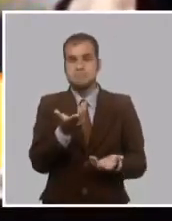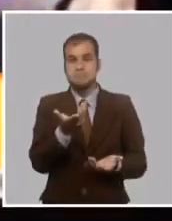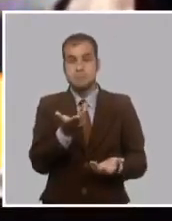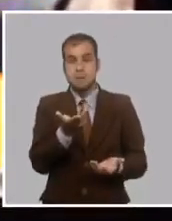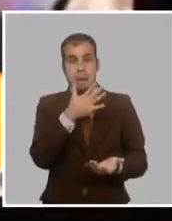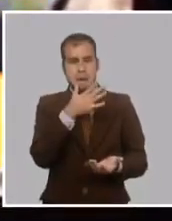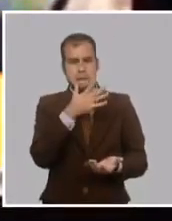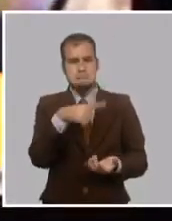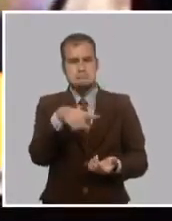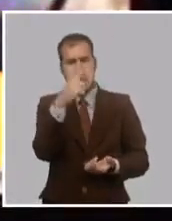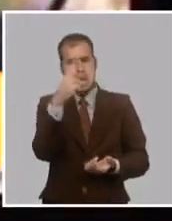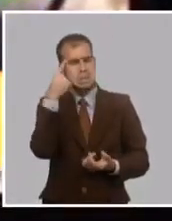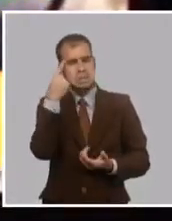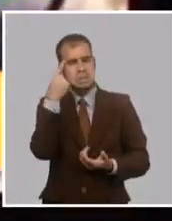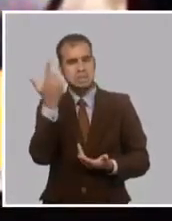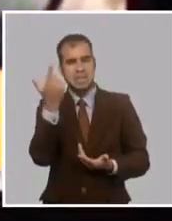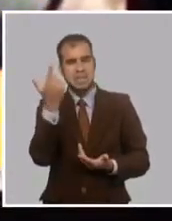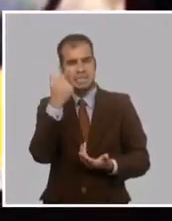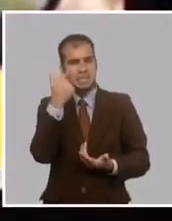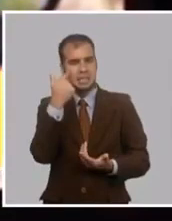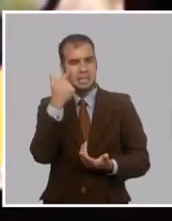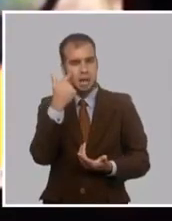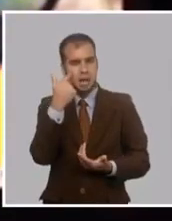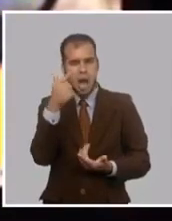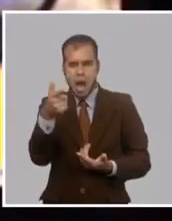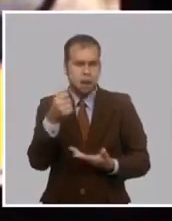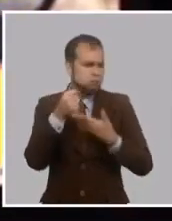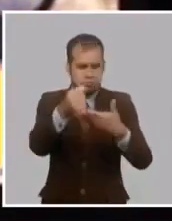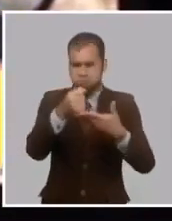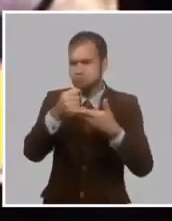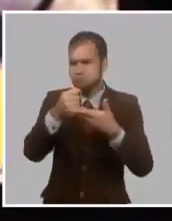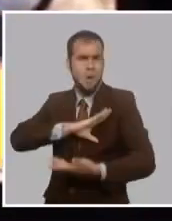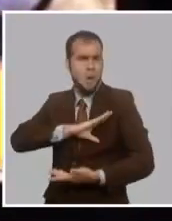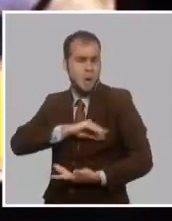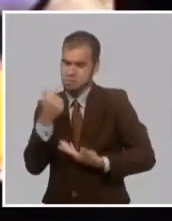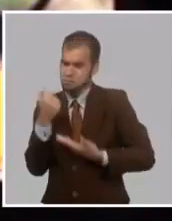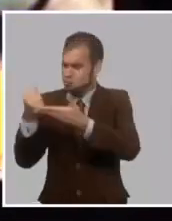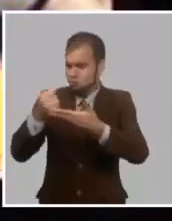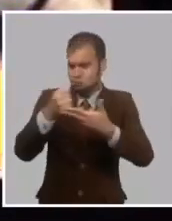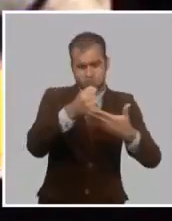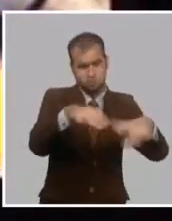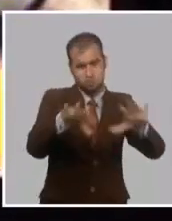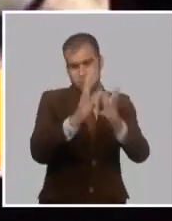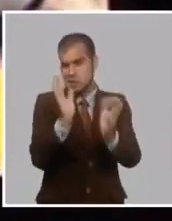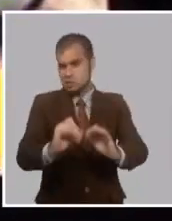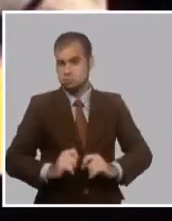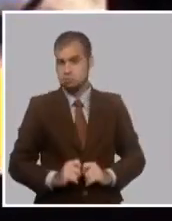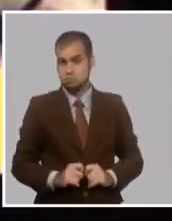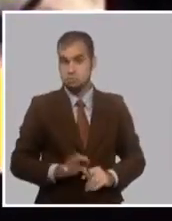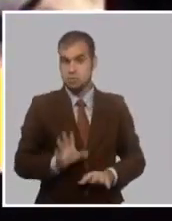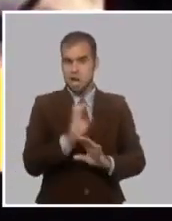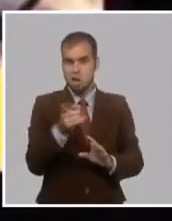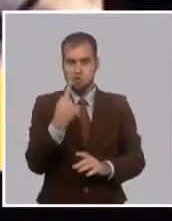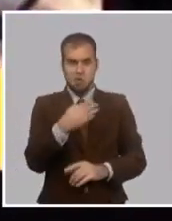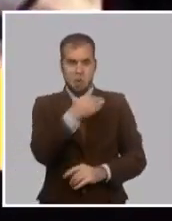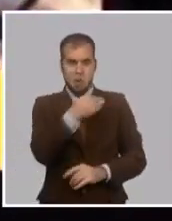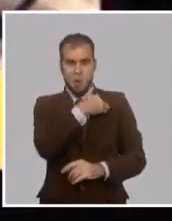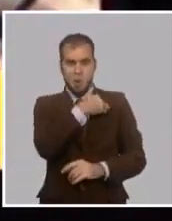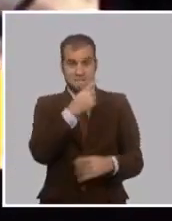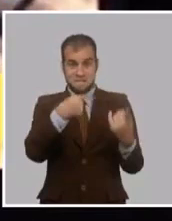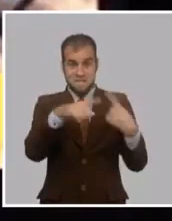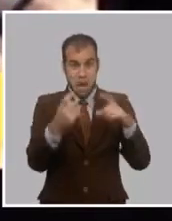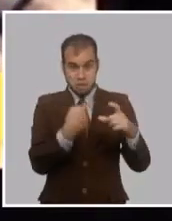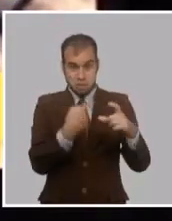cuenta ninguna de su inmensa superioridad. Cuando salimos de allí, estábamos todos tan entusiasmados que el general